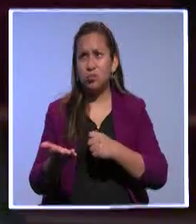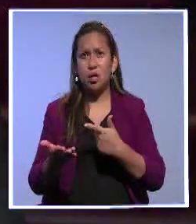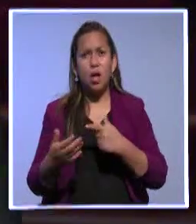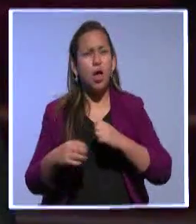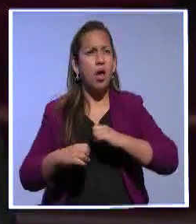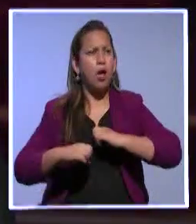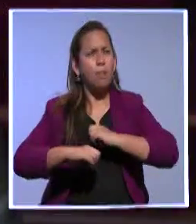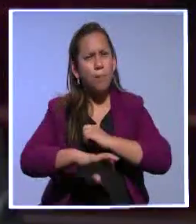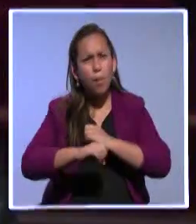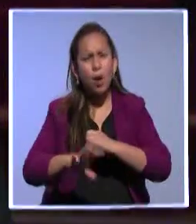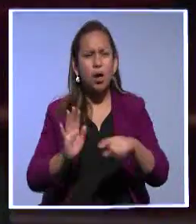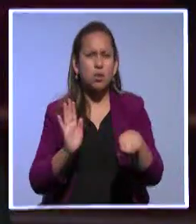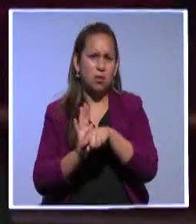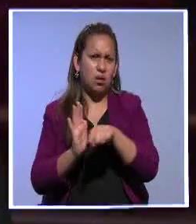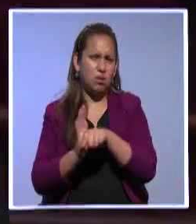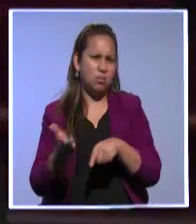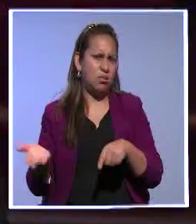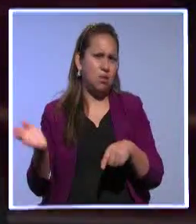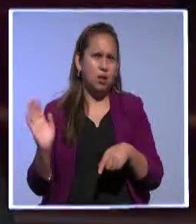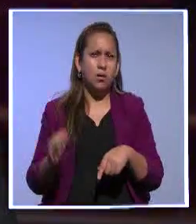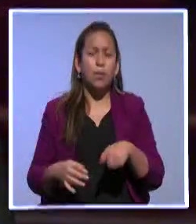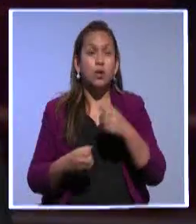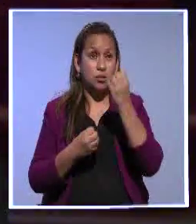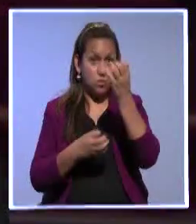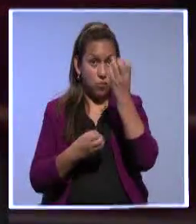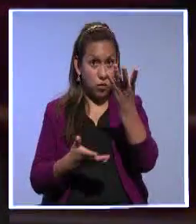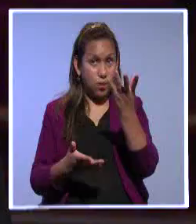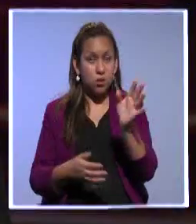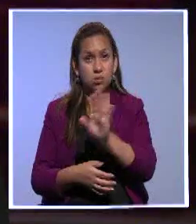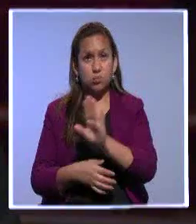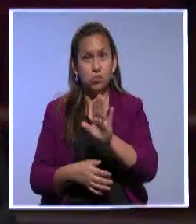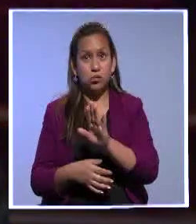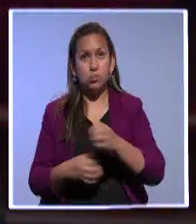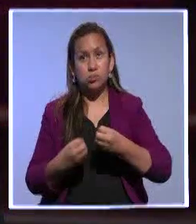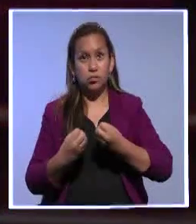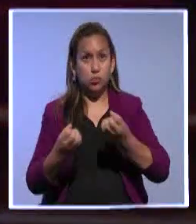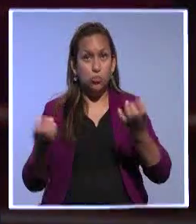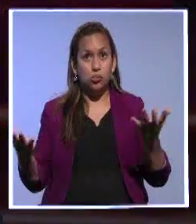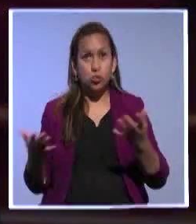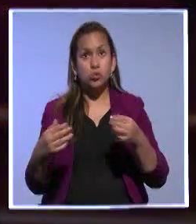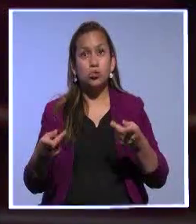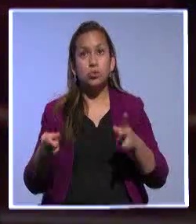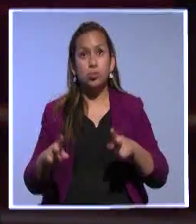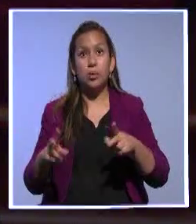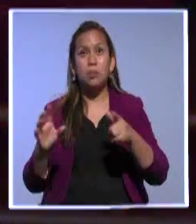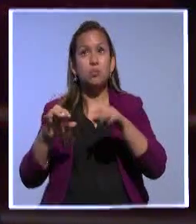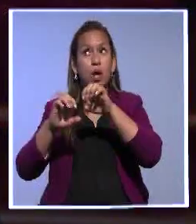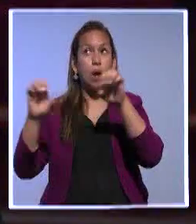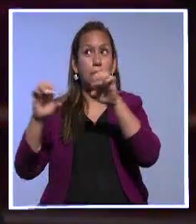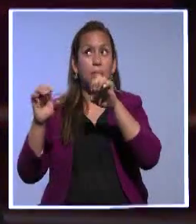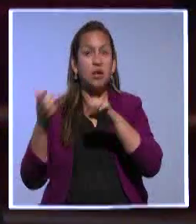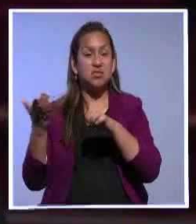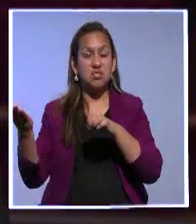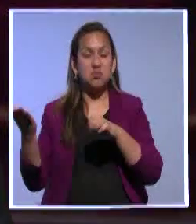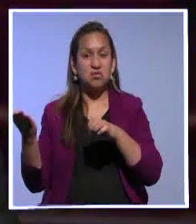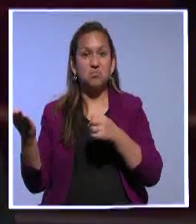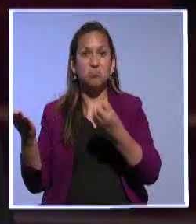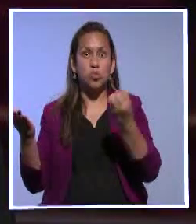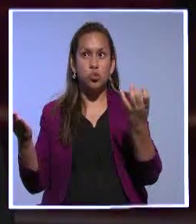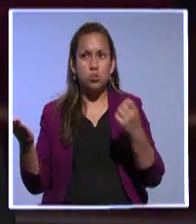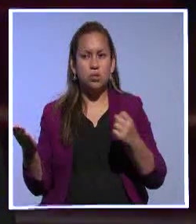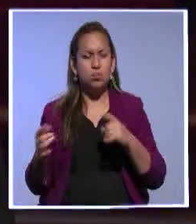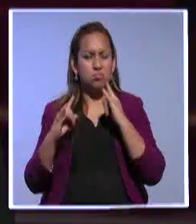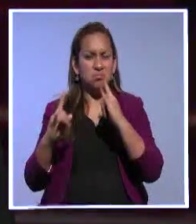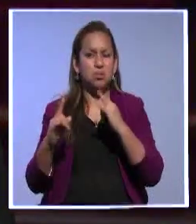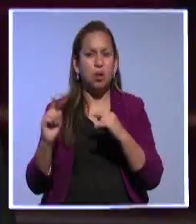propaganda en lugar de informar en la gran mayoría de los casos, al menos de estas corporaciones mediáticas. Entonces es un escenario que lo tenemos